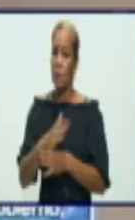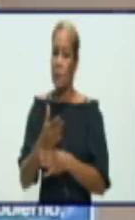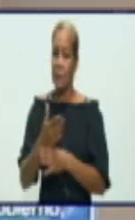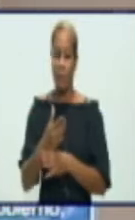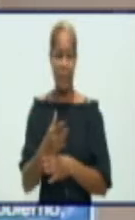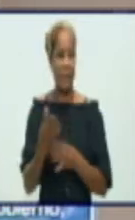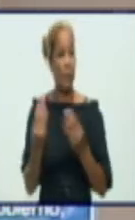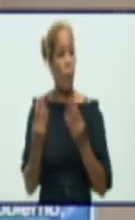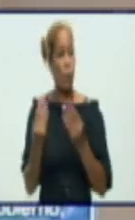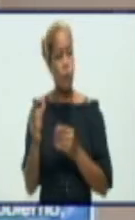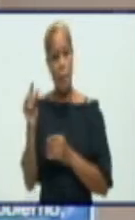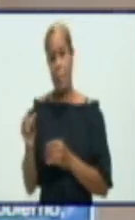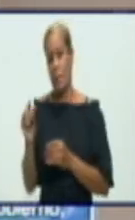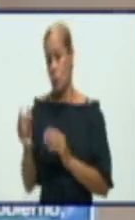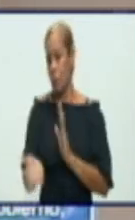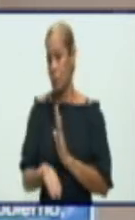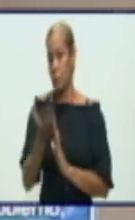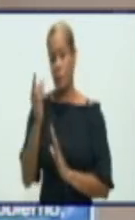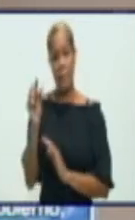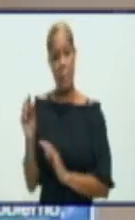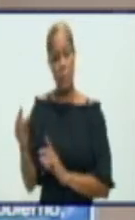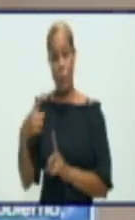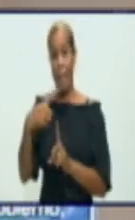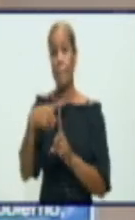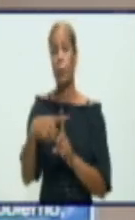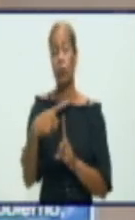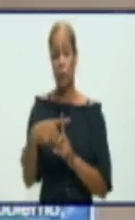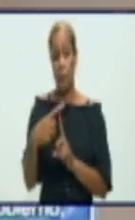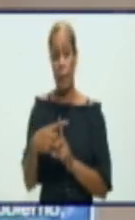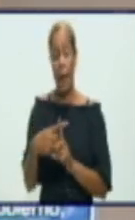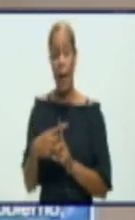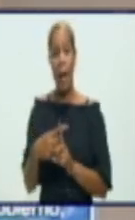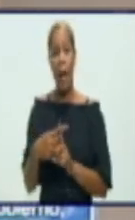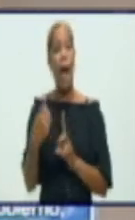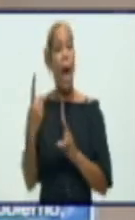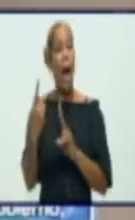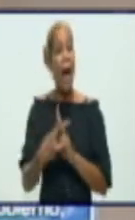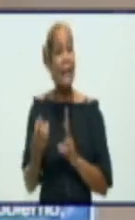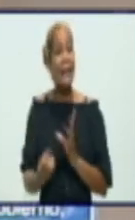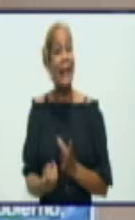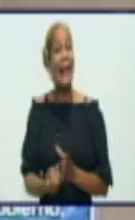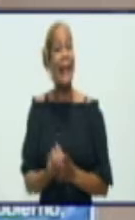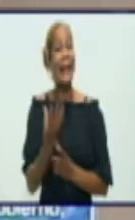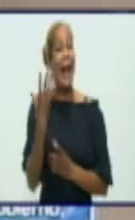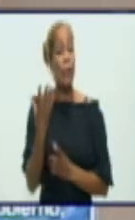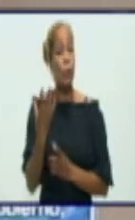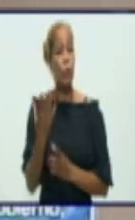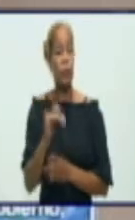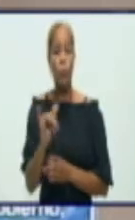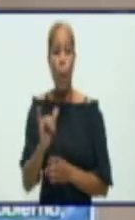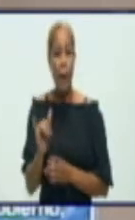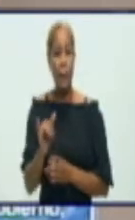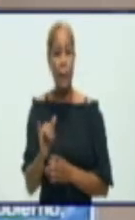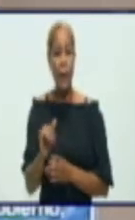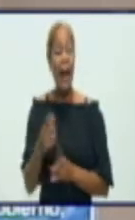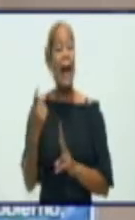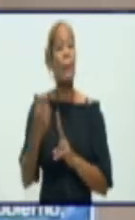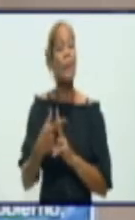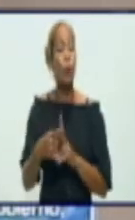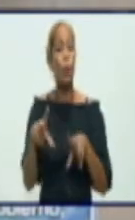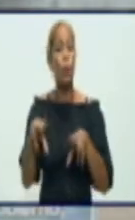Como se conoce, han surgido nuevas cepas, es decir, ha habido